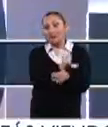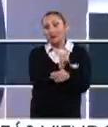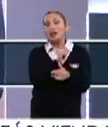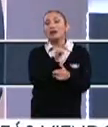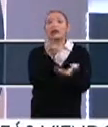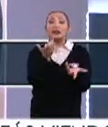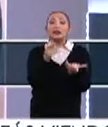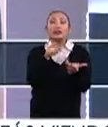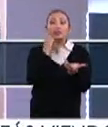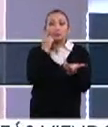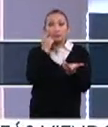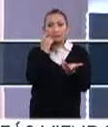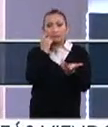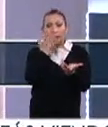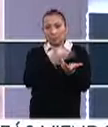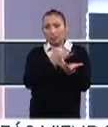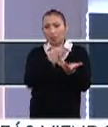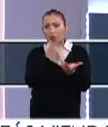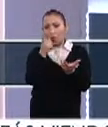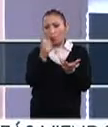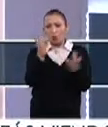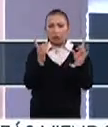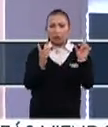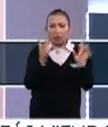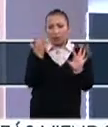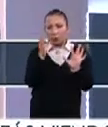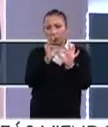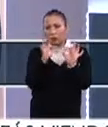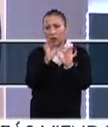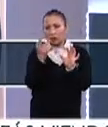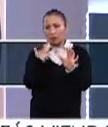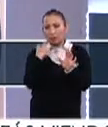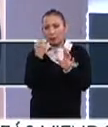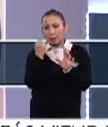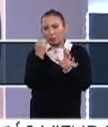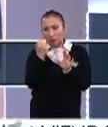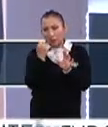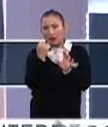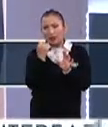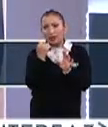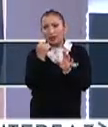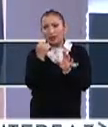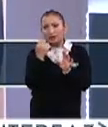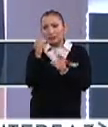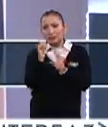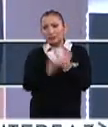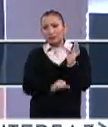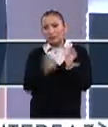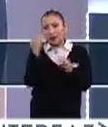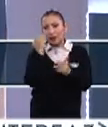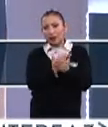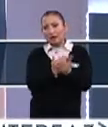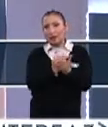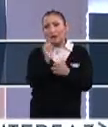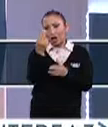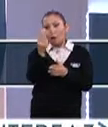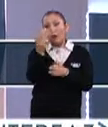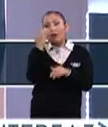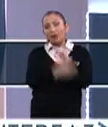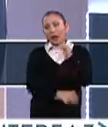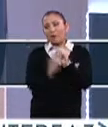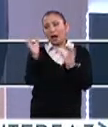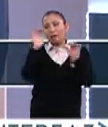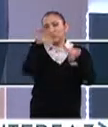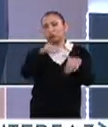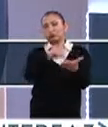creo que ahí tengo un poco de detalle en eso. Creo que es el día 9 de este mes y cuando se cierra, de mes de noviembre, cuando se